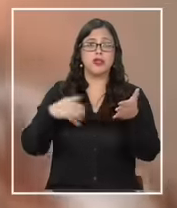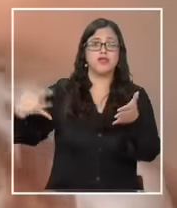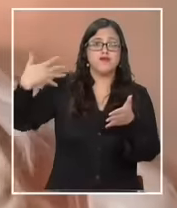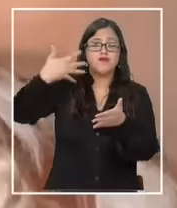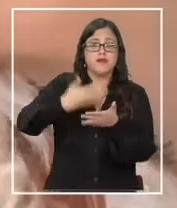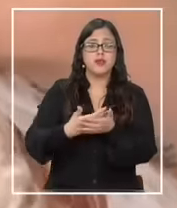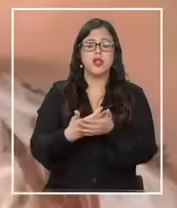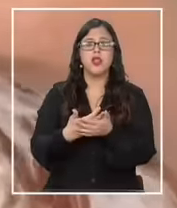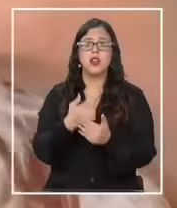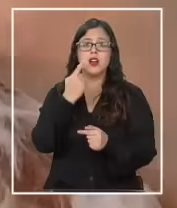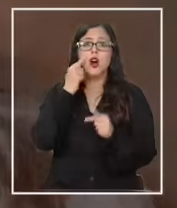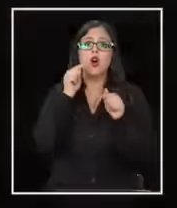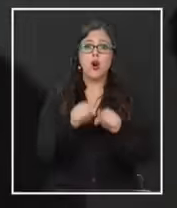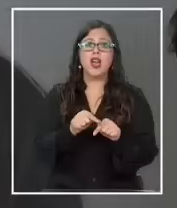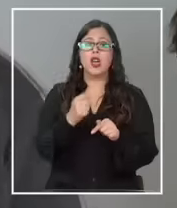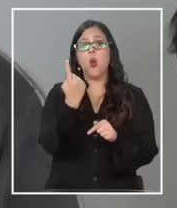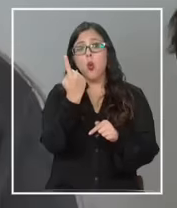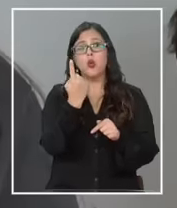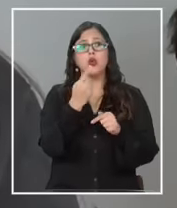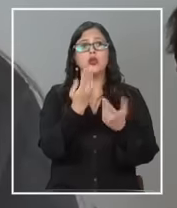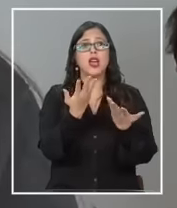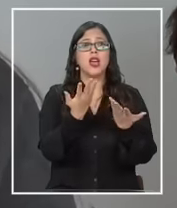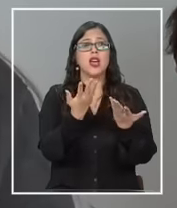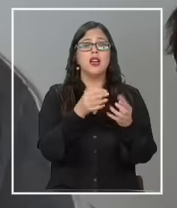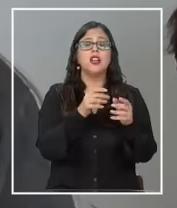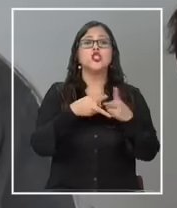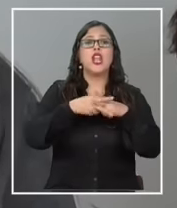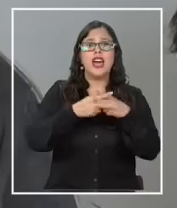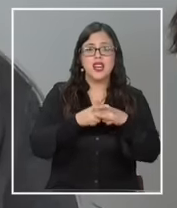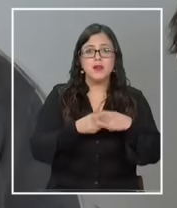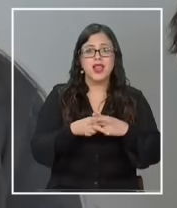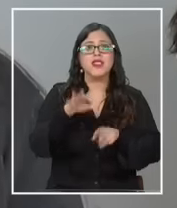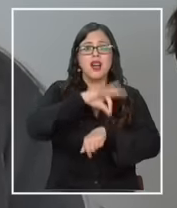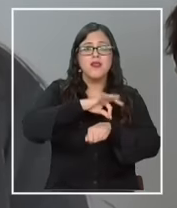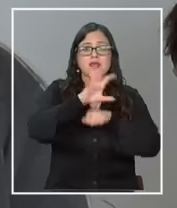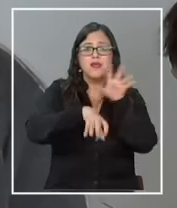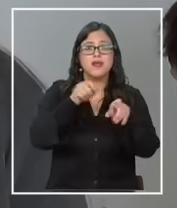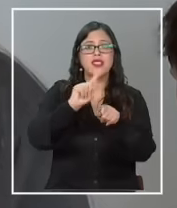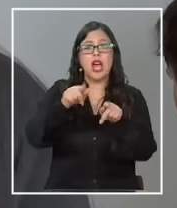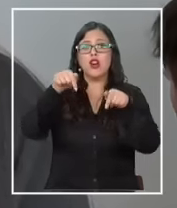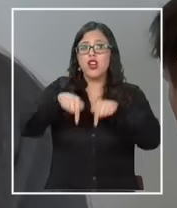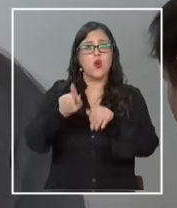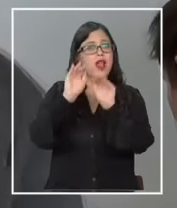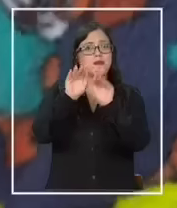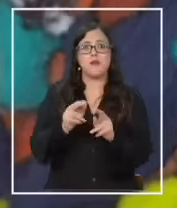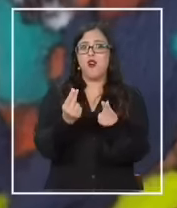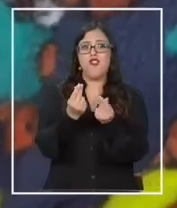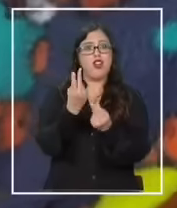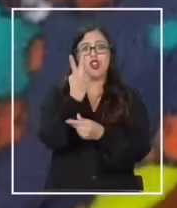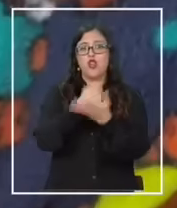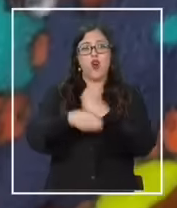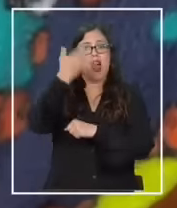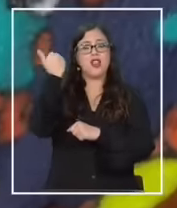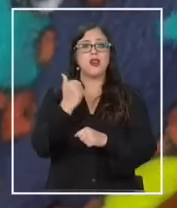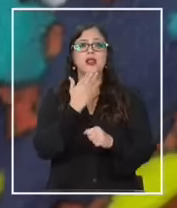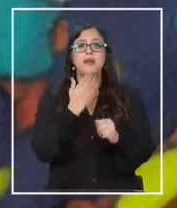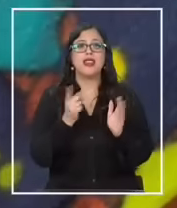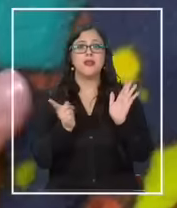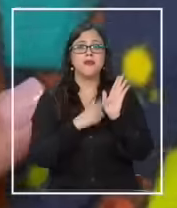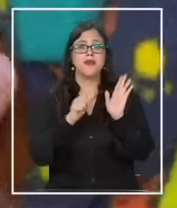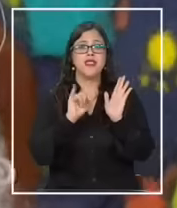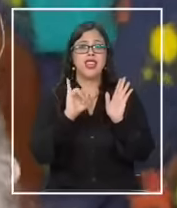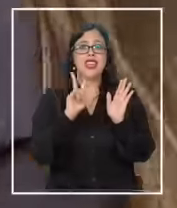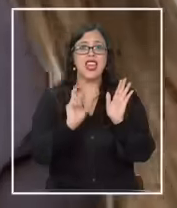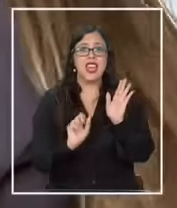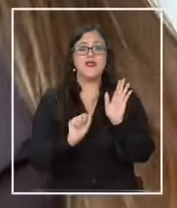una parte son los insumos veterinarios que obviamente ahora no cuestan lo mismo que hace dos años el IVA ahora está